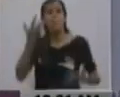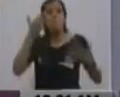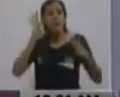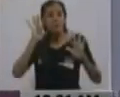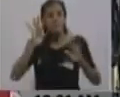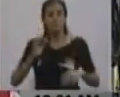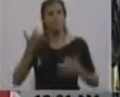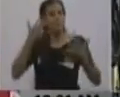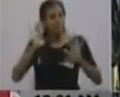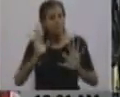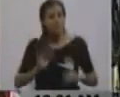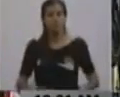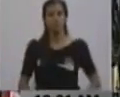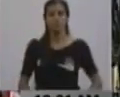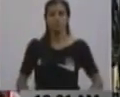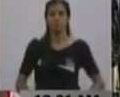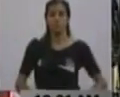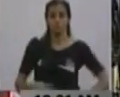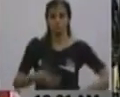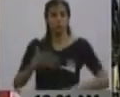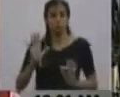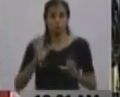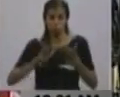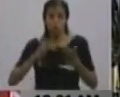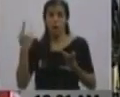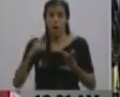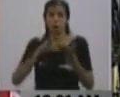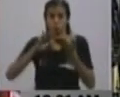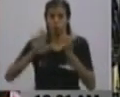Pareciera, ¿verdad? Yo tengo una fórmula para eso.